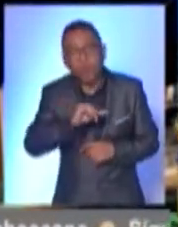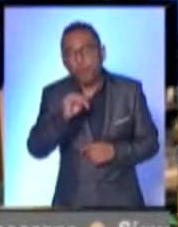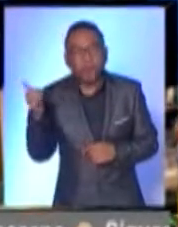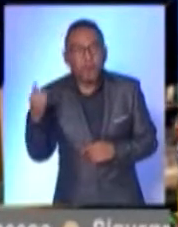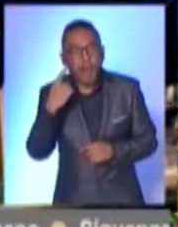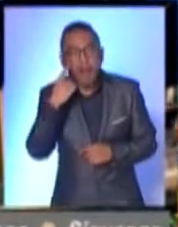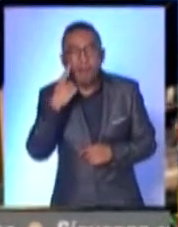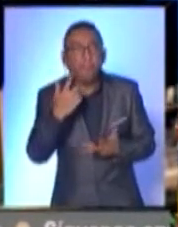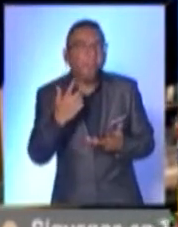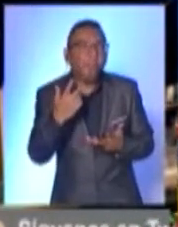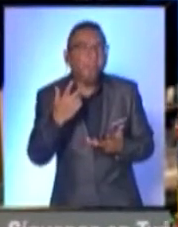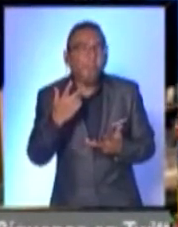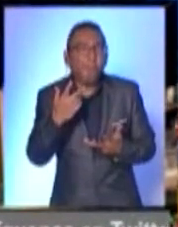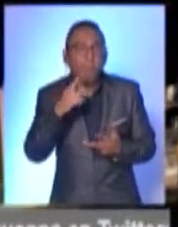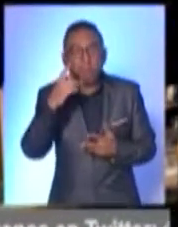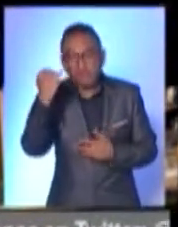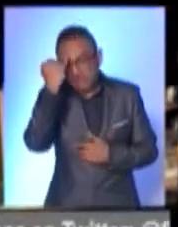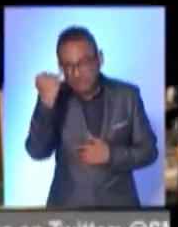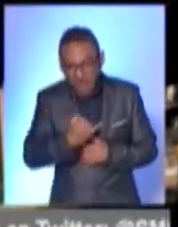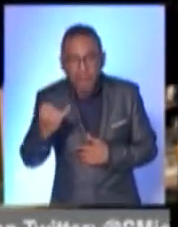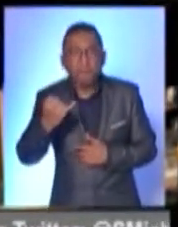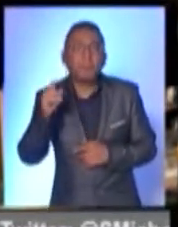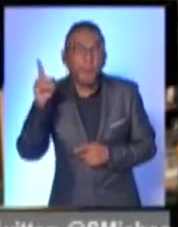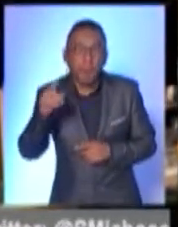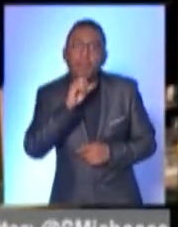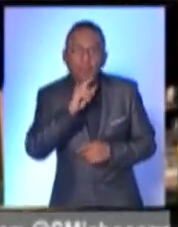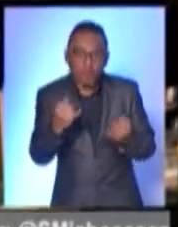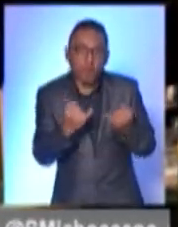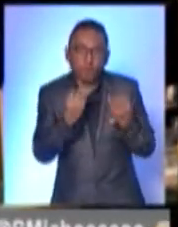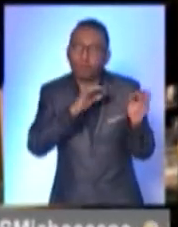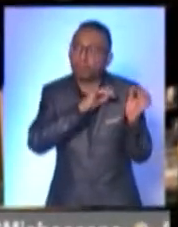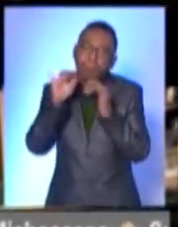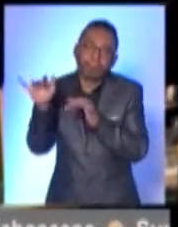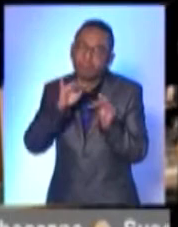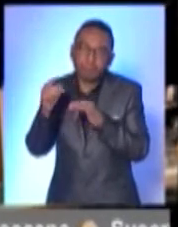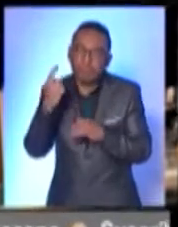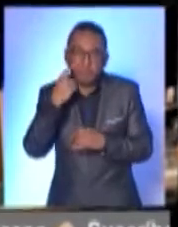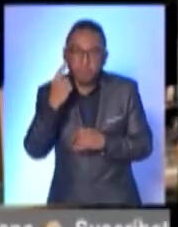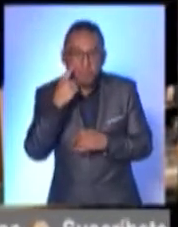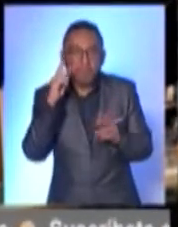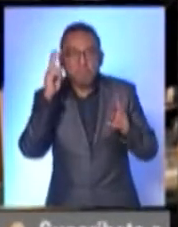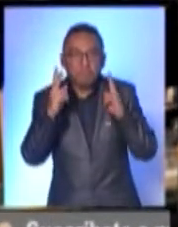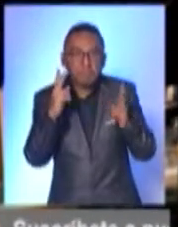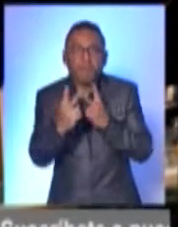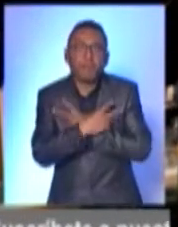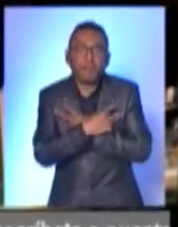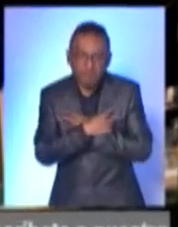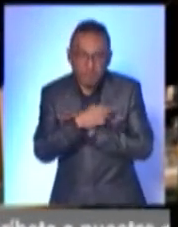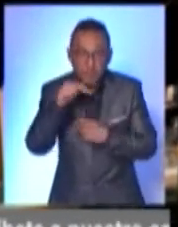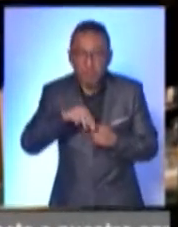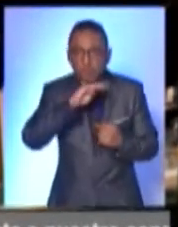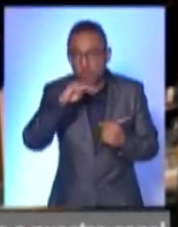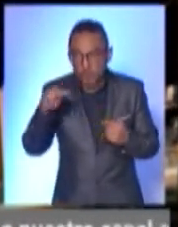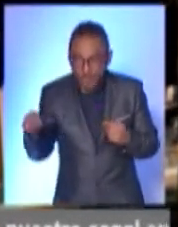turísticos de Iztapa y de Cihuatanejo, pues también toman relevancia porque la vía es justamente a través de Michoacán y hasta